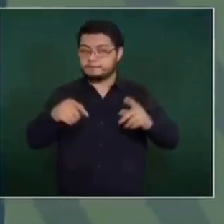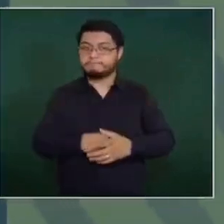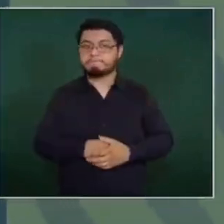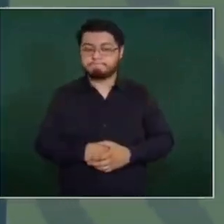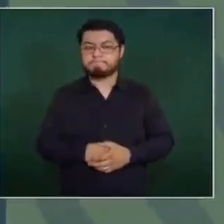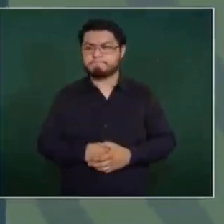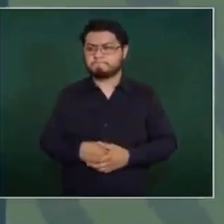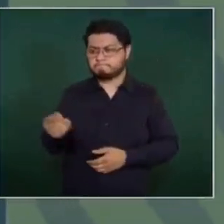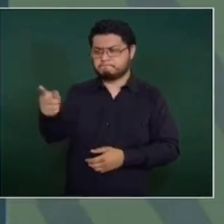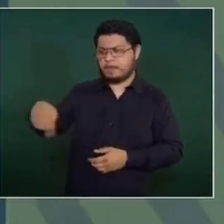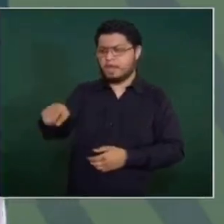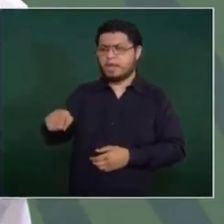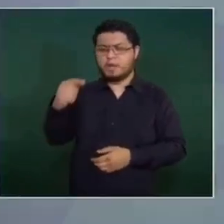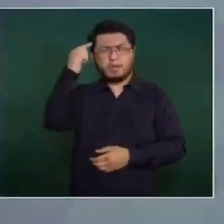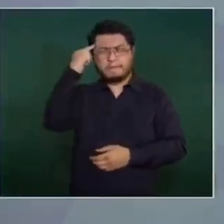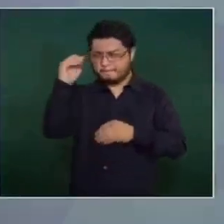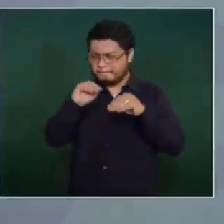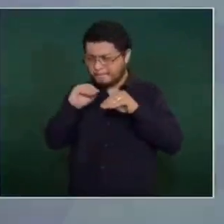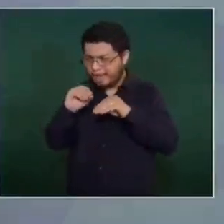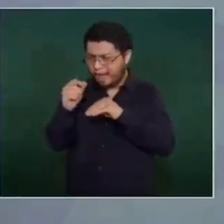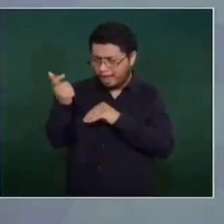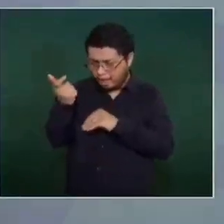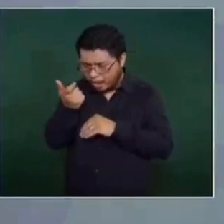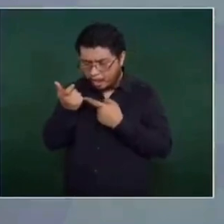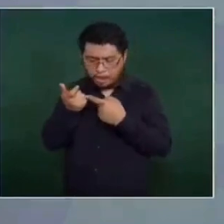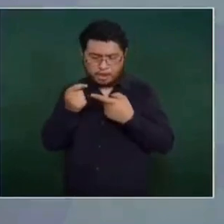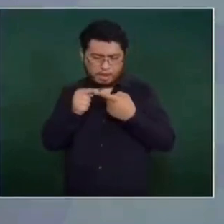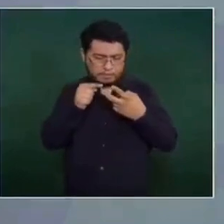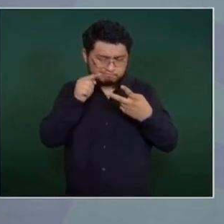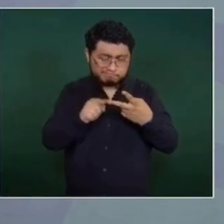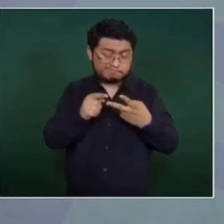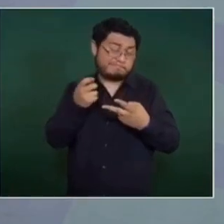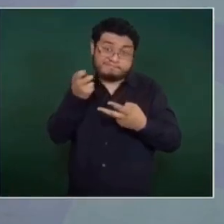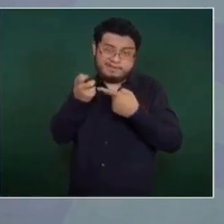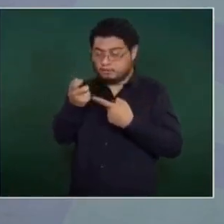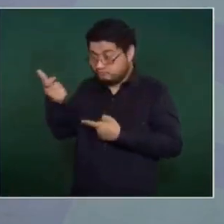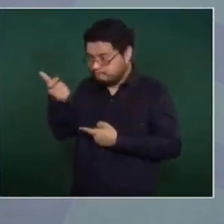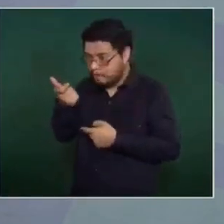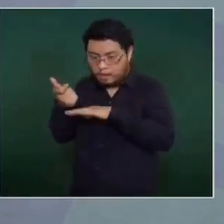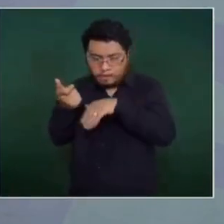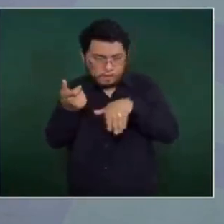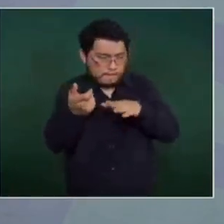A ellos los mueve el interés por el dinero. Ese es su verdadero Dios.